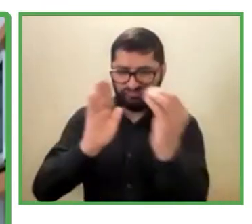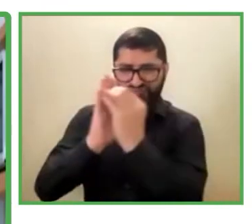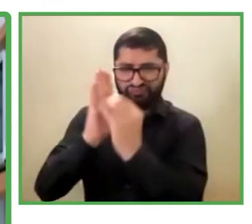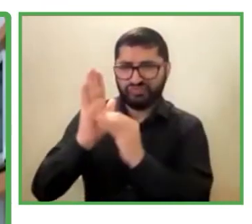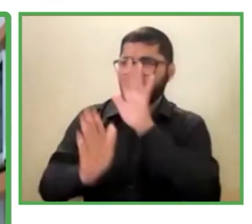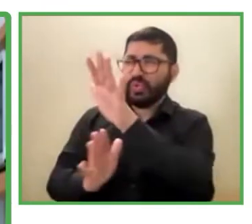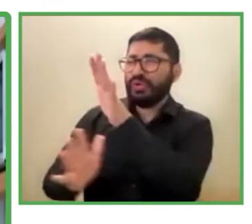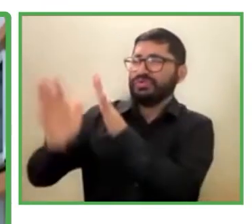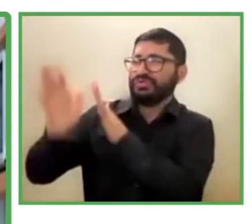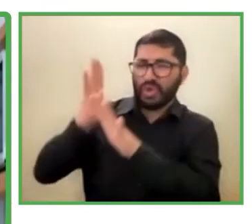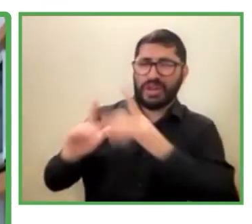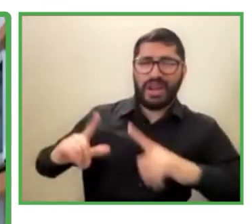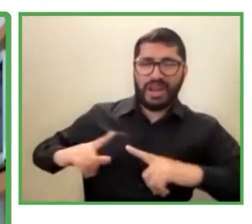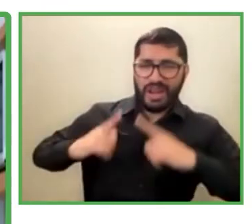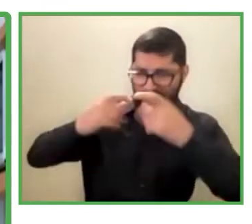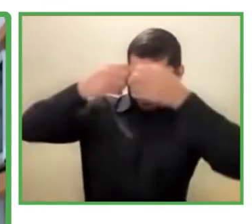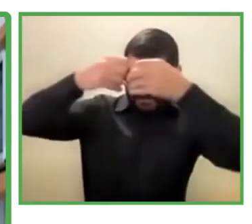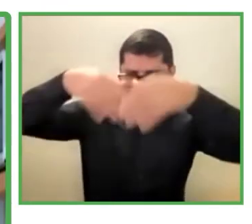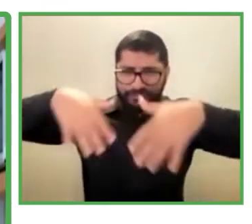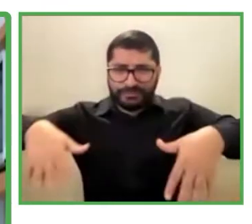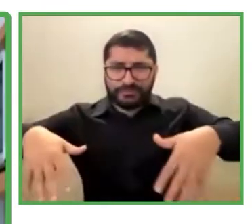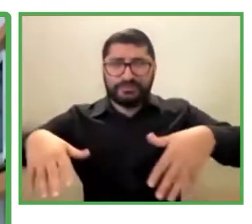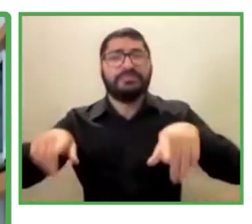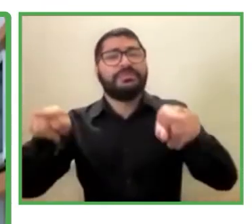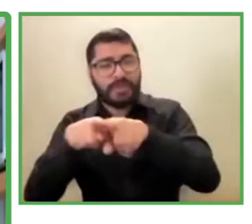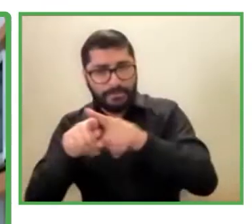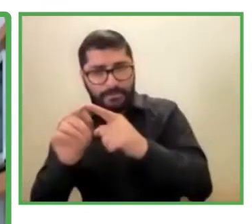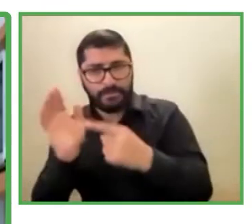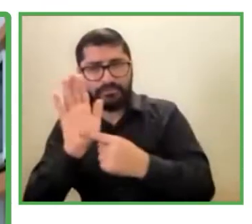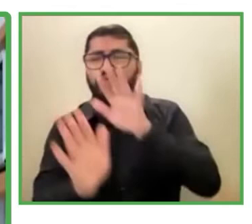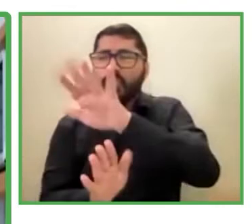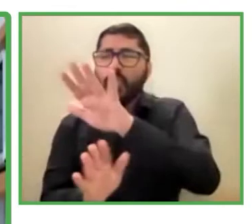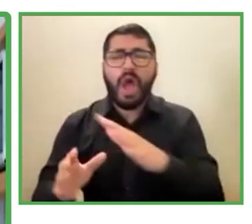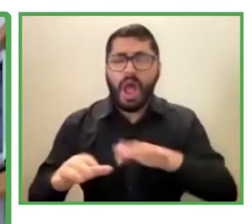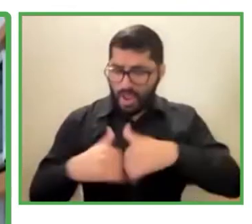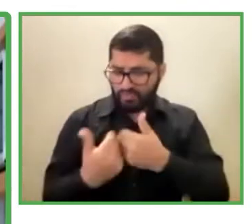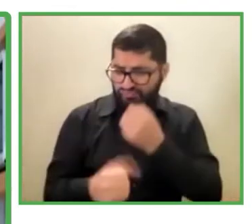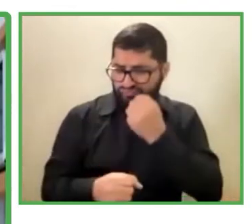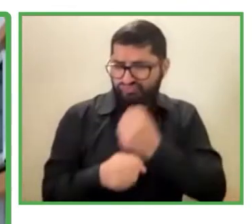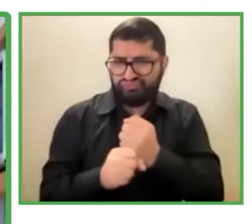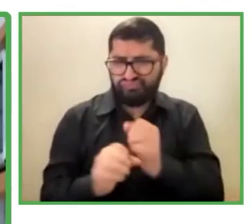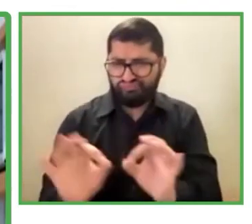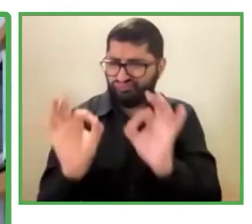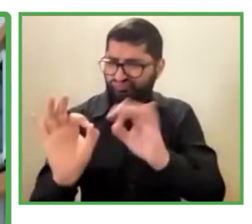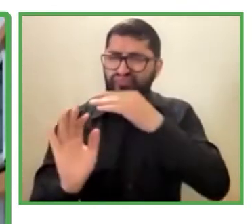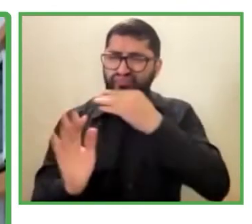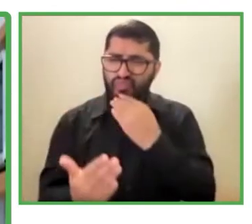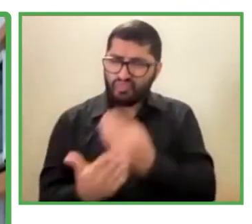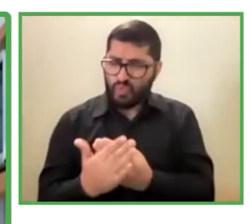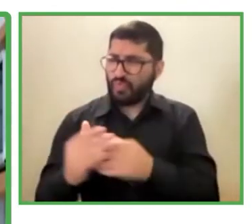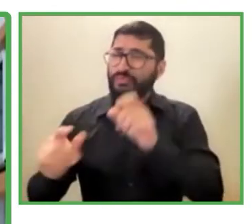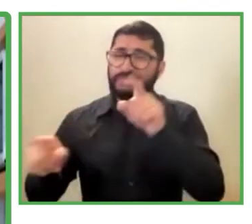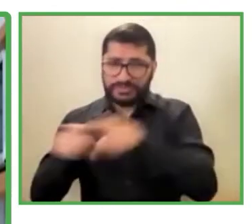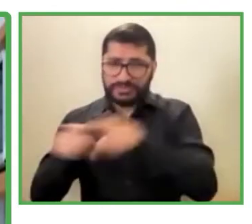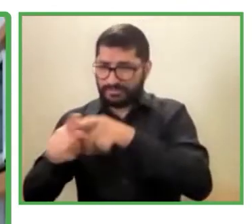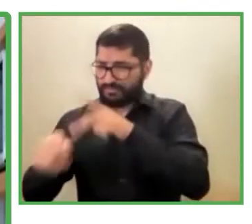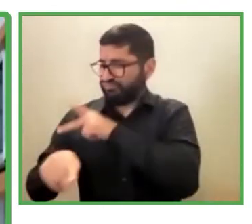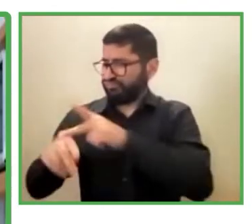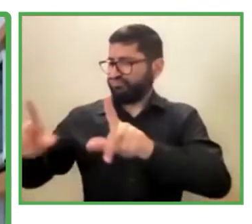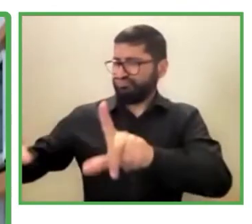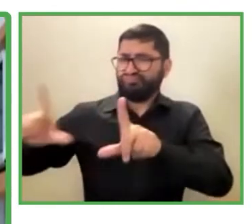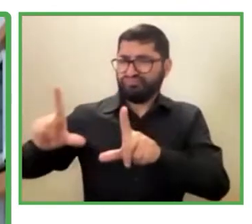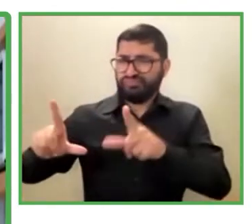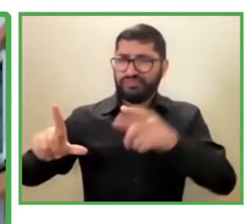desarrollado para ver si las podíamos certificar a través de un programa mexicano que se llama Conocer o bien poderlas